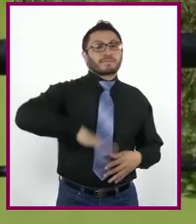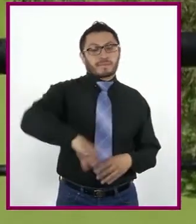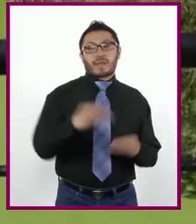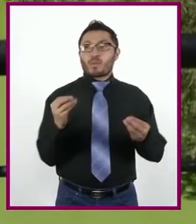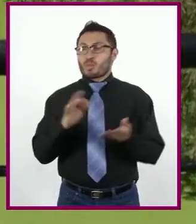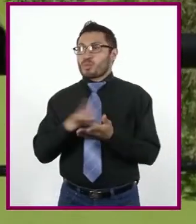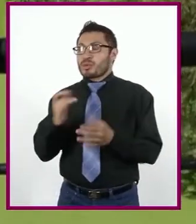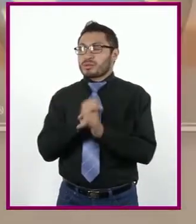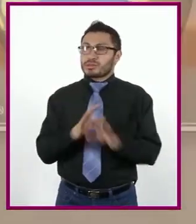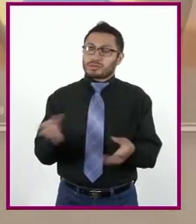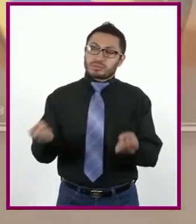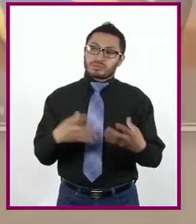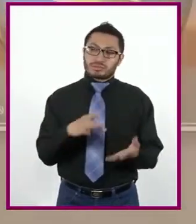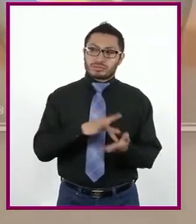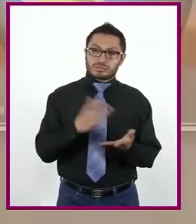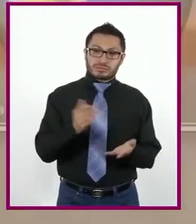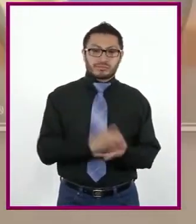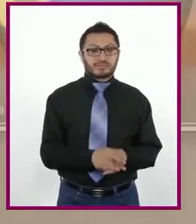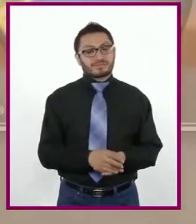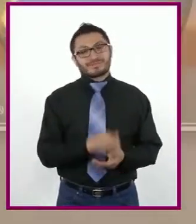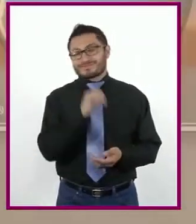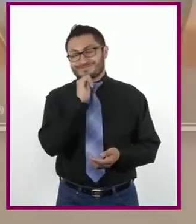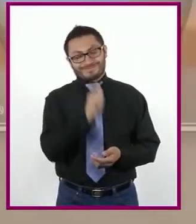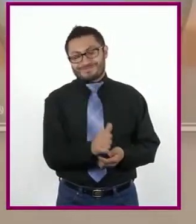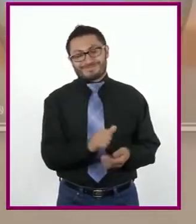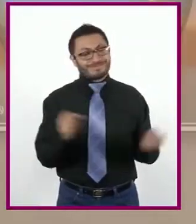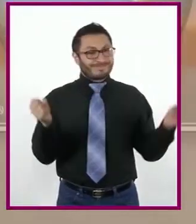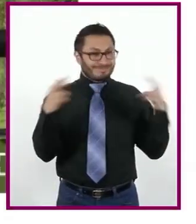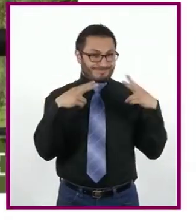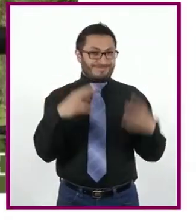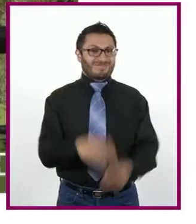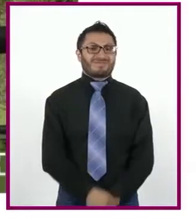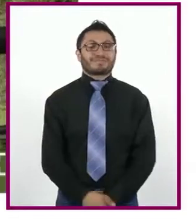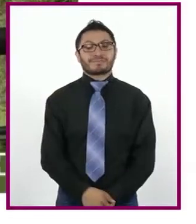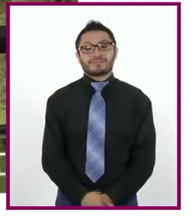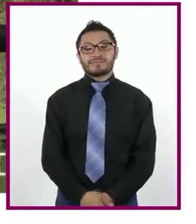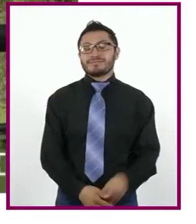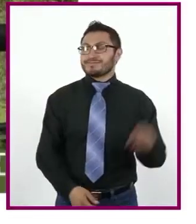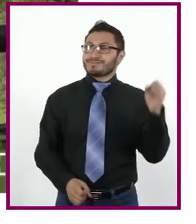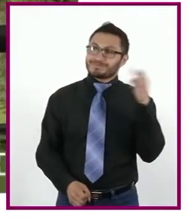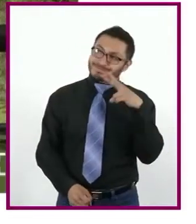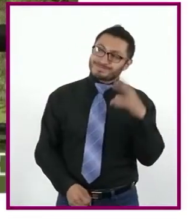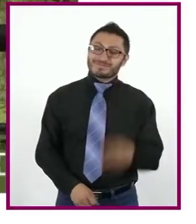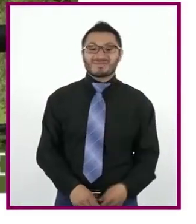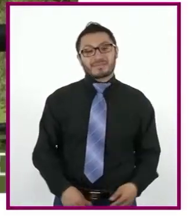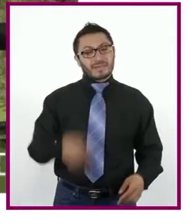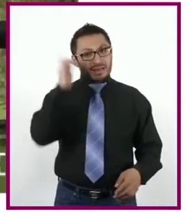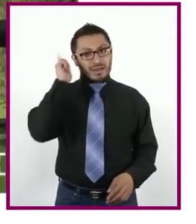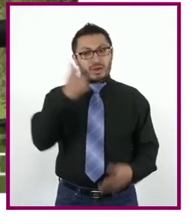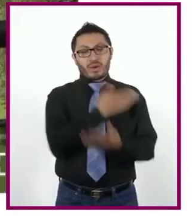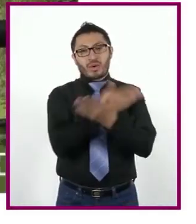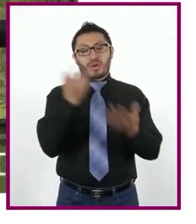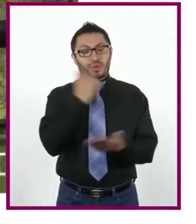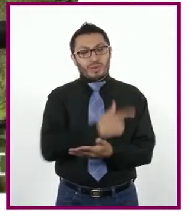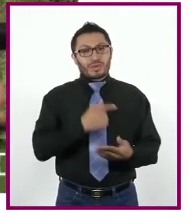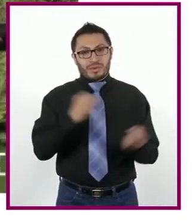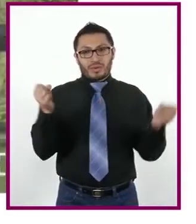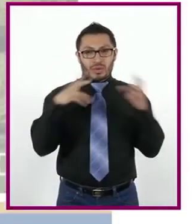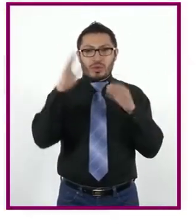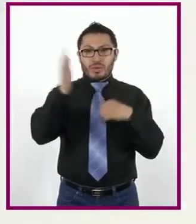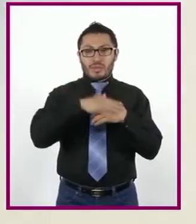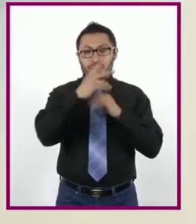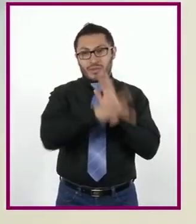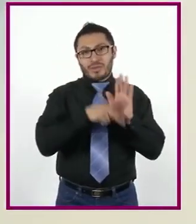muchas gracias por la información, Trali. De nada, Edmundo. Hasta luego. Hasta luego. Bueno, espero les haya gustado. Nos vemos en el siguiente video.